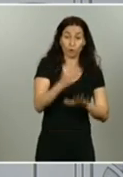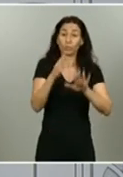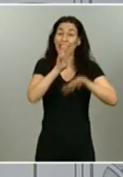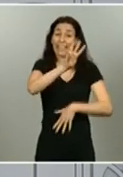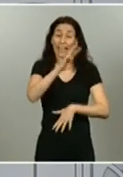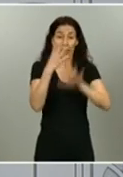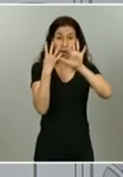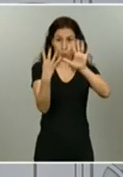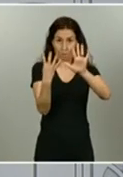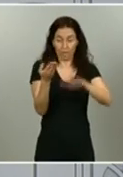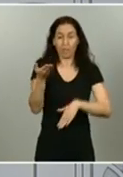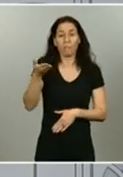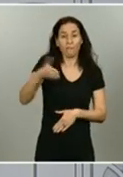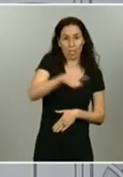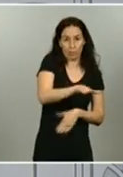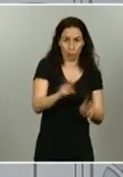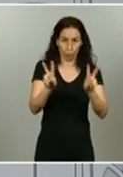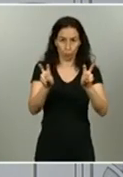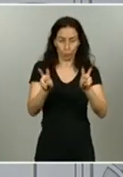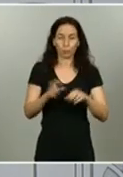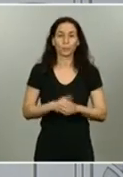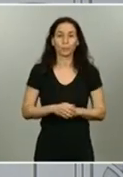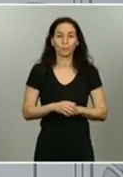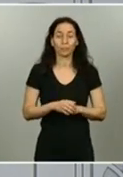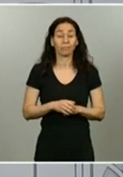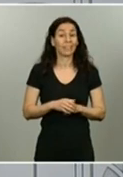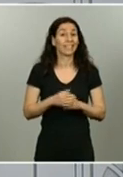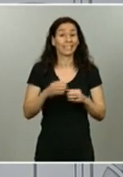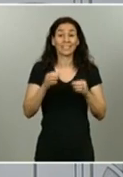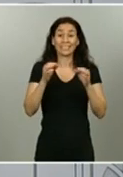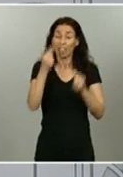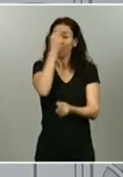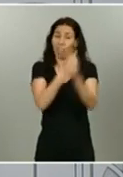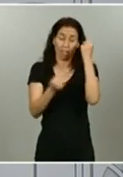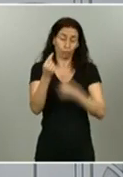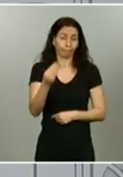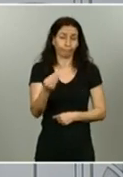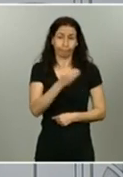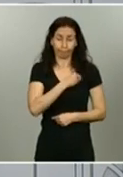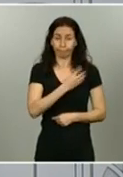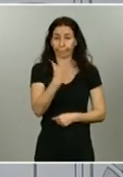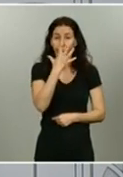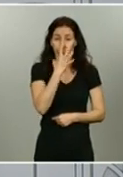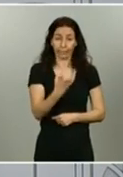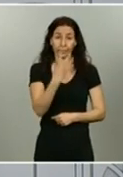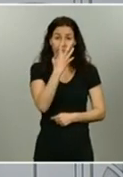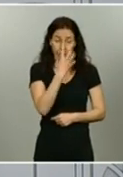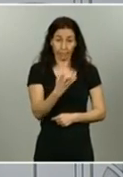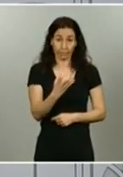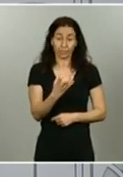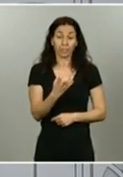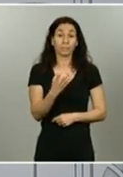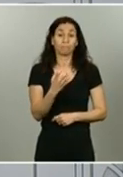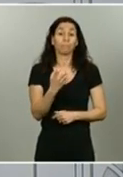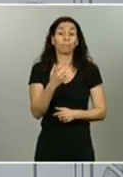fallecidos. Son siempre datos tristes y es más triste todavía cuando vamos recogiendo nueva